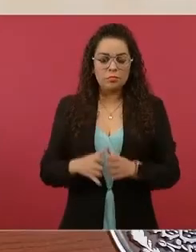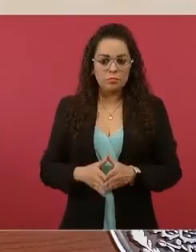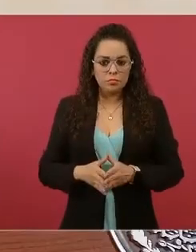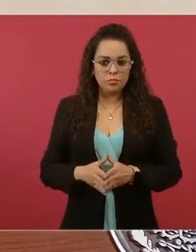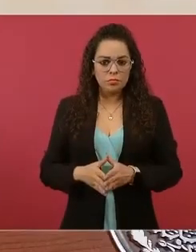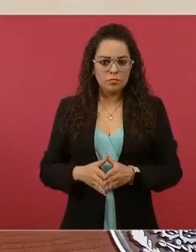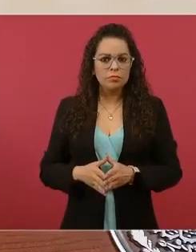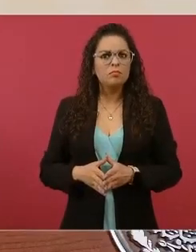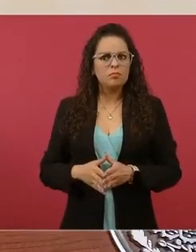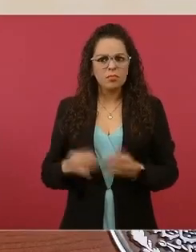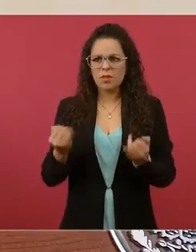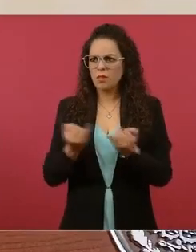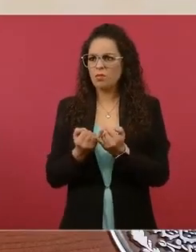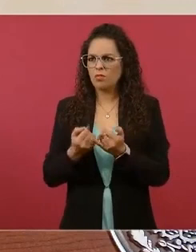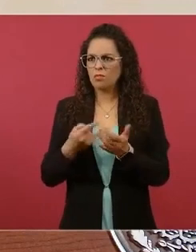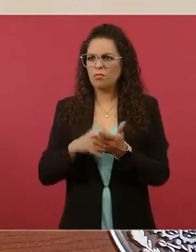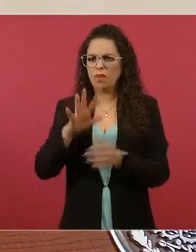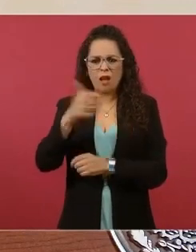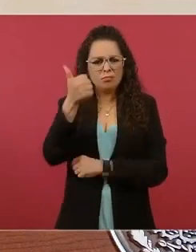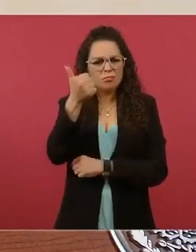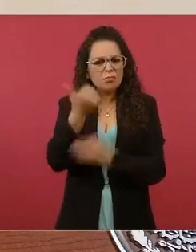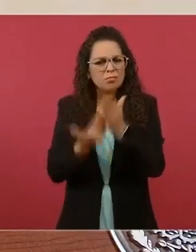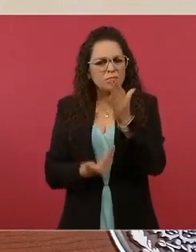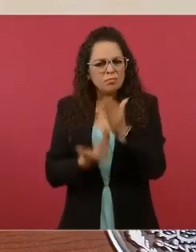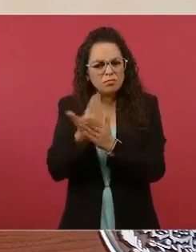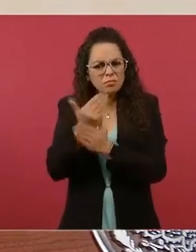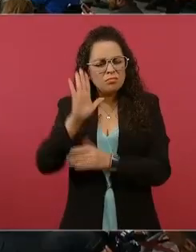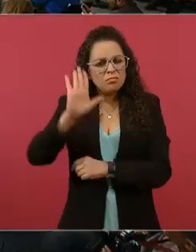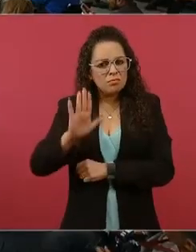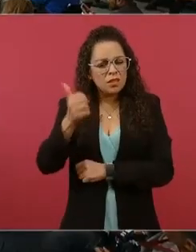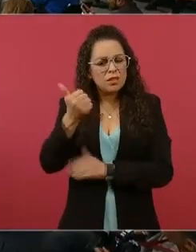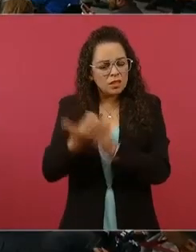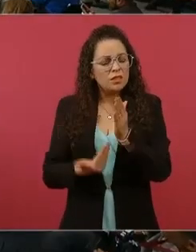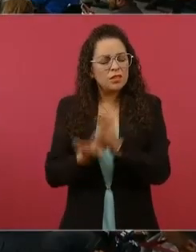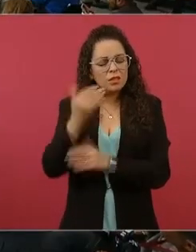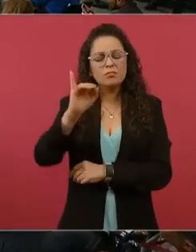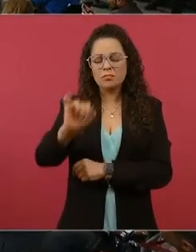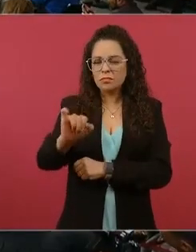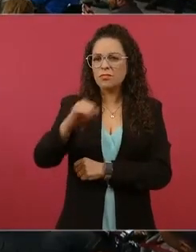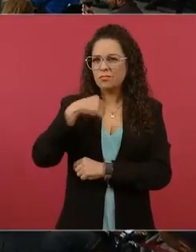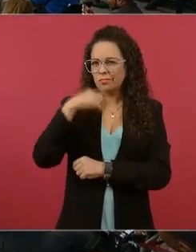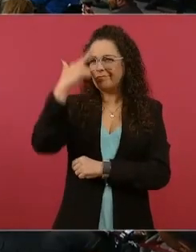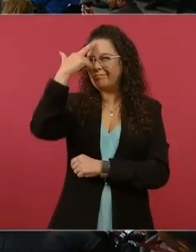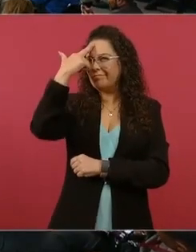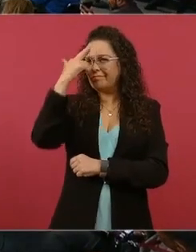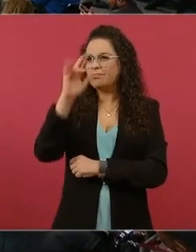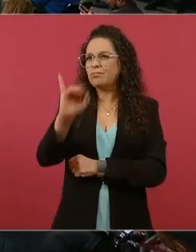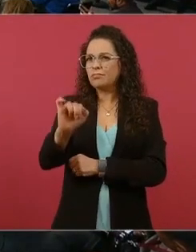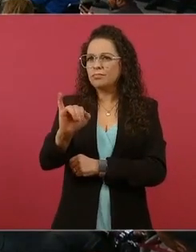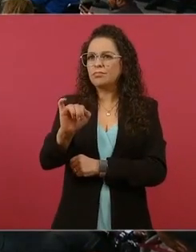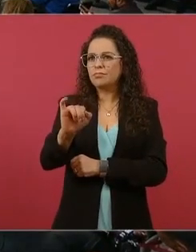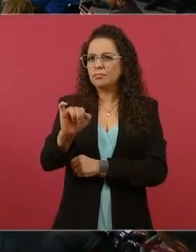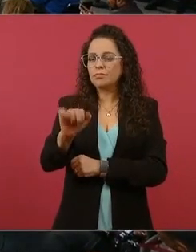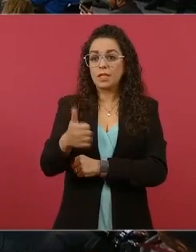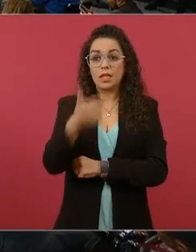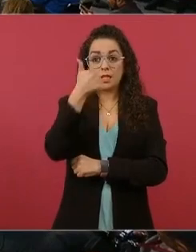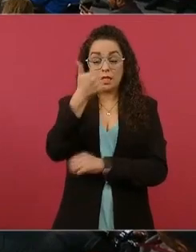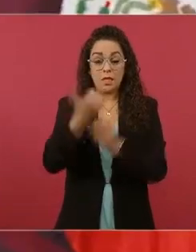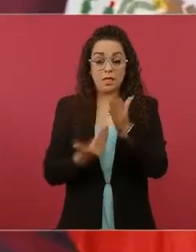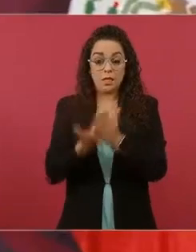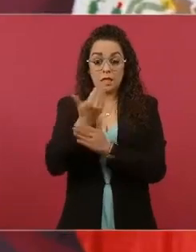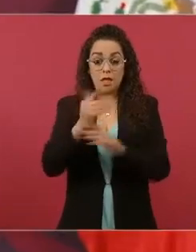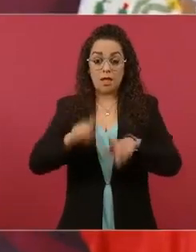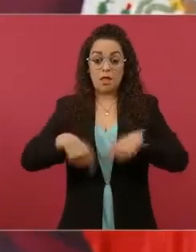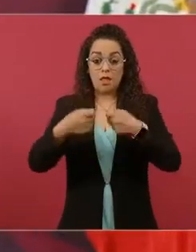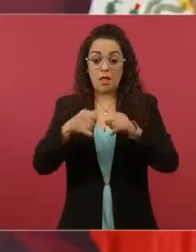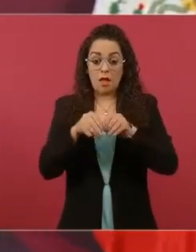más temprano, era a las seis, porque era al revés, a las seis informábamos y